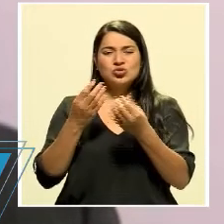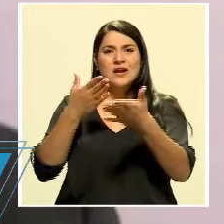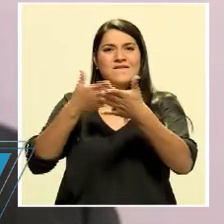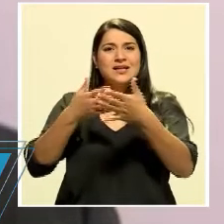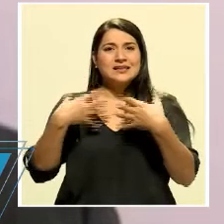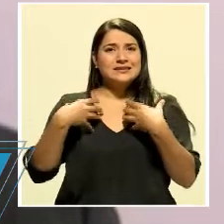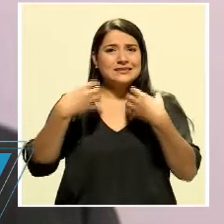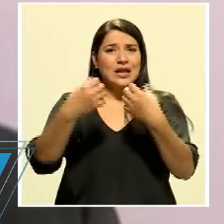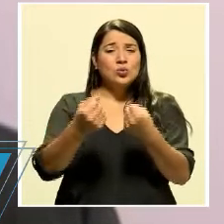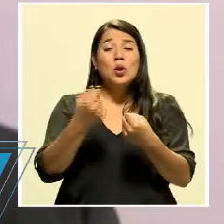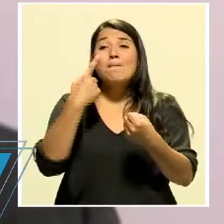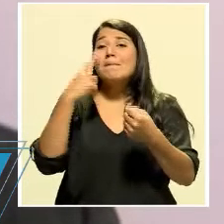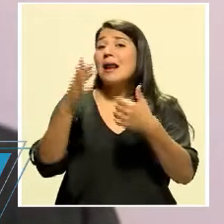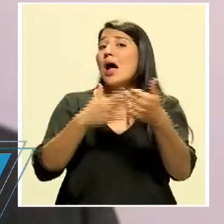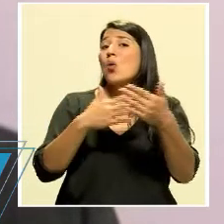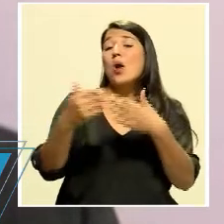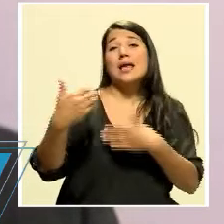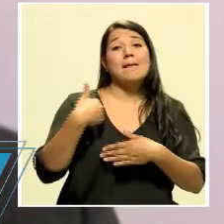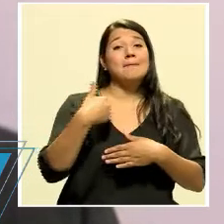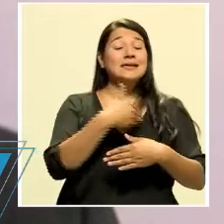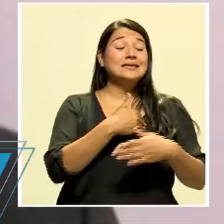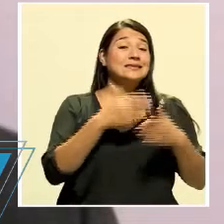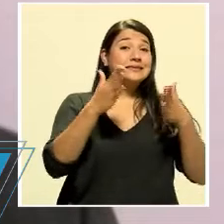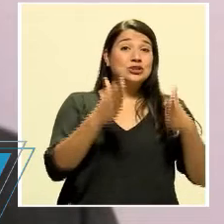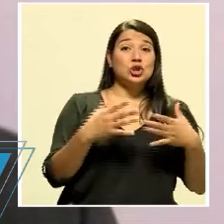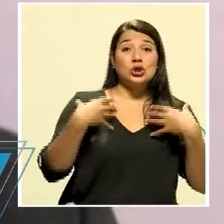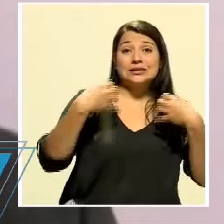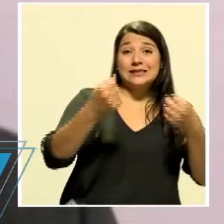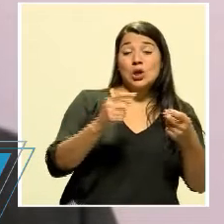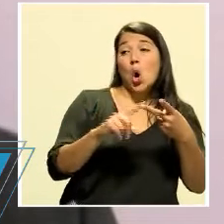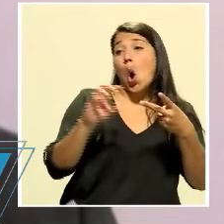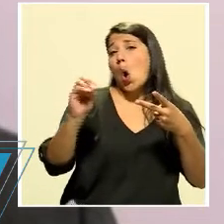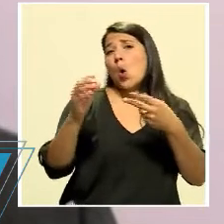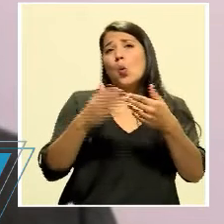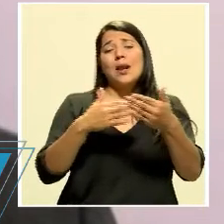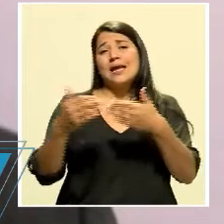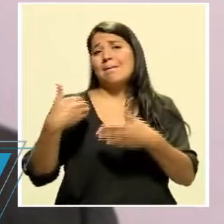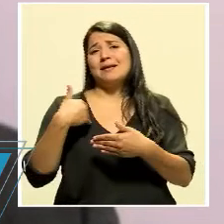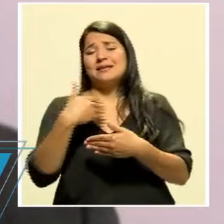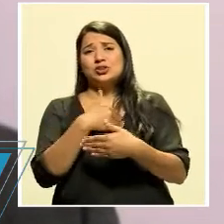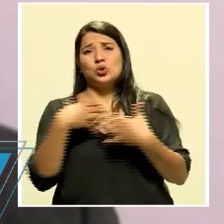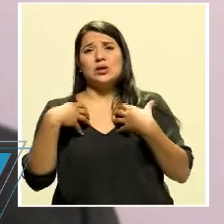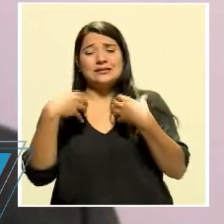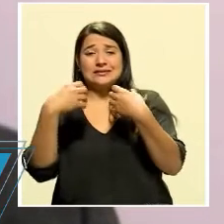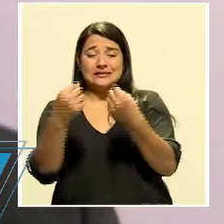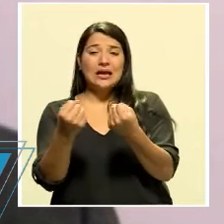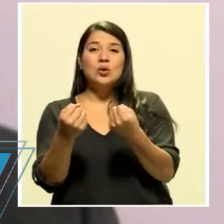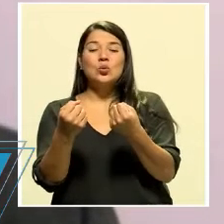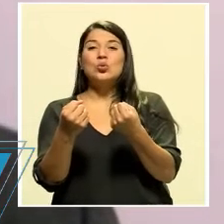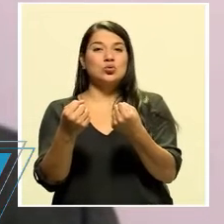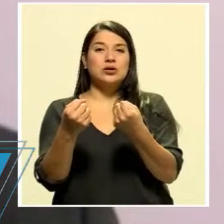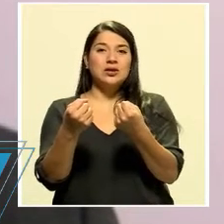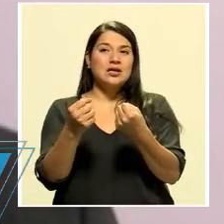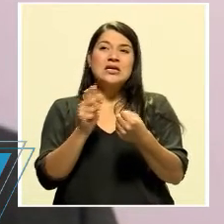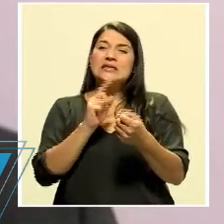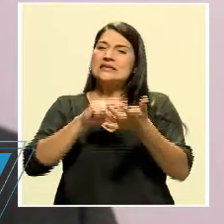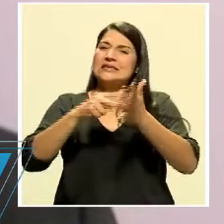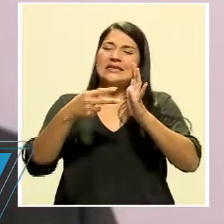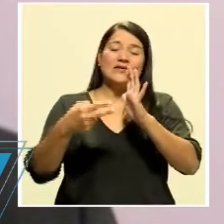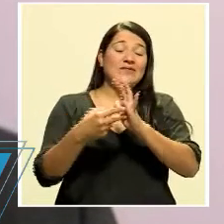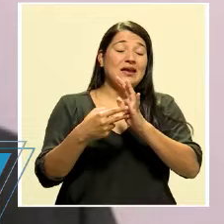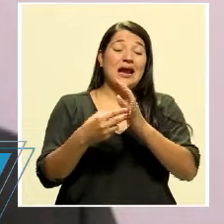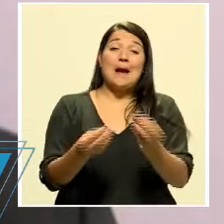cualquier ministro de salud y cualquier ministerio de salud o Secretaría de Salud, como quieran llamarlo, va a ser algo extra, extra